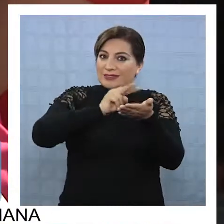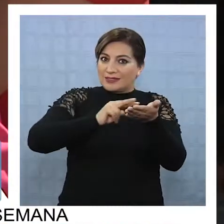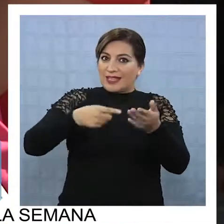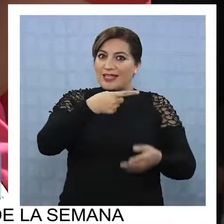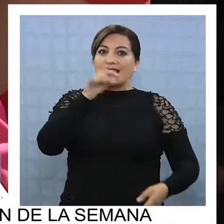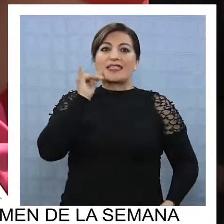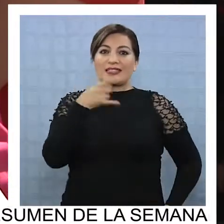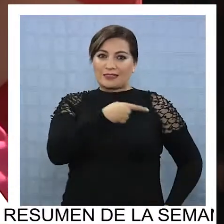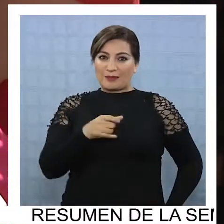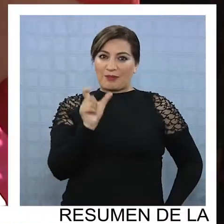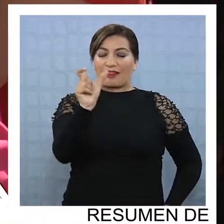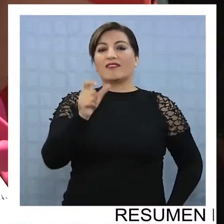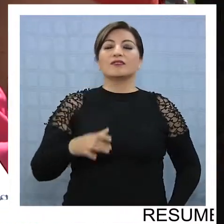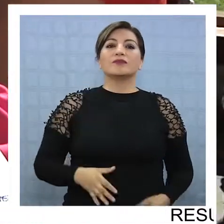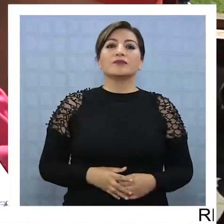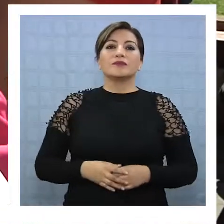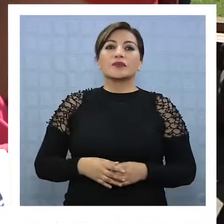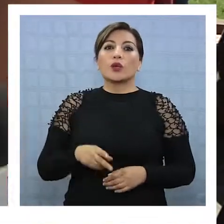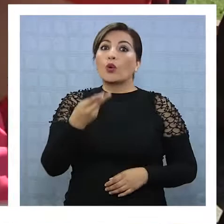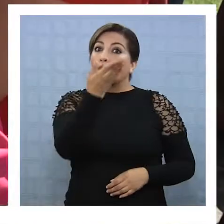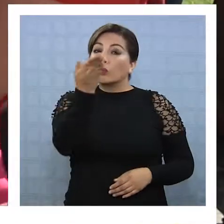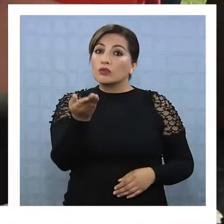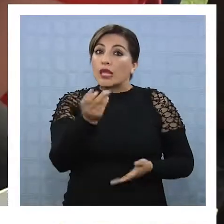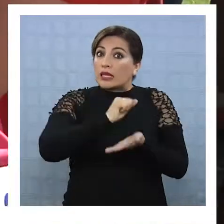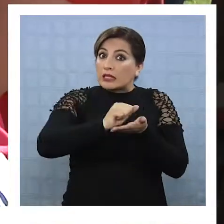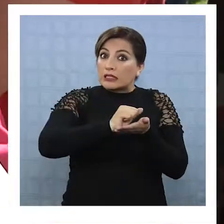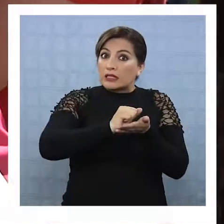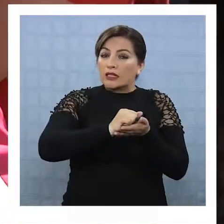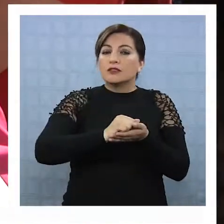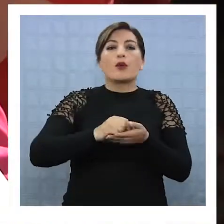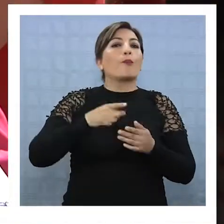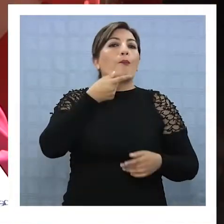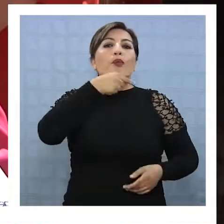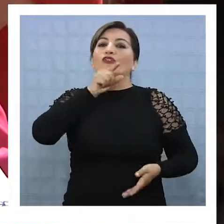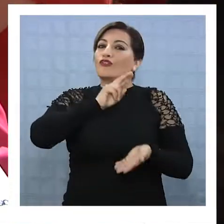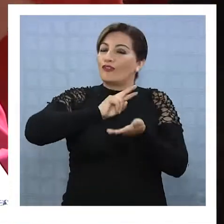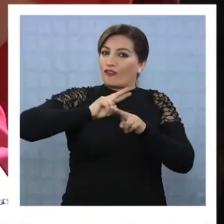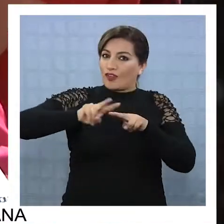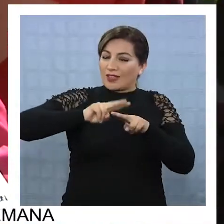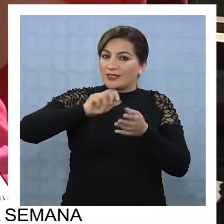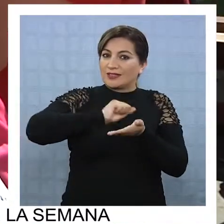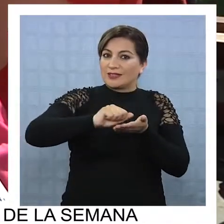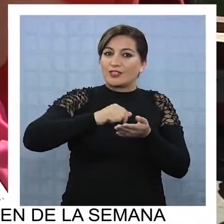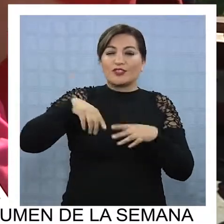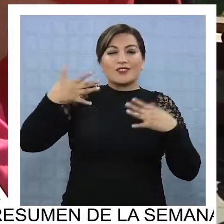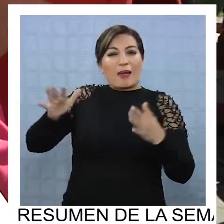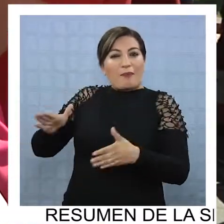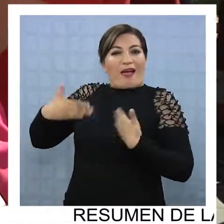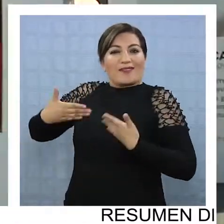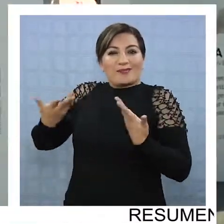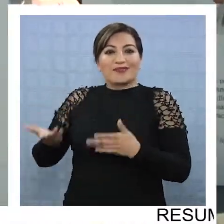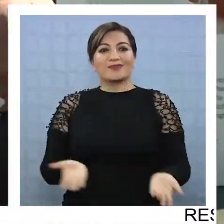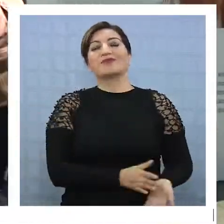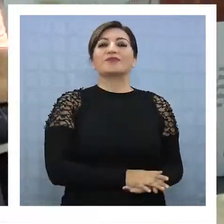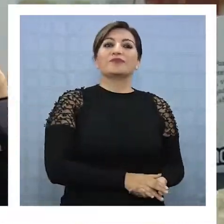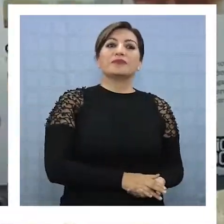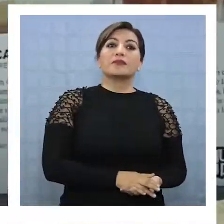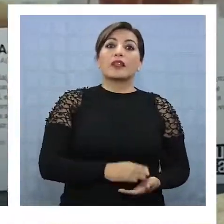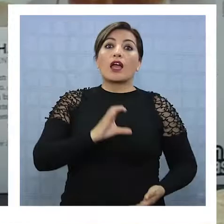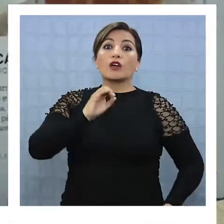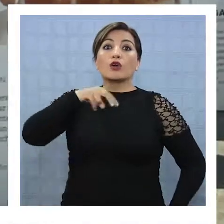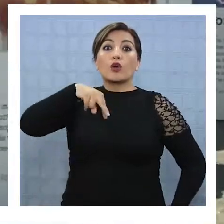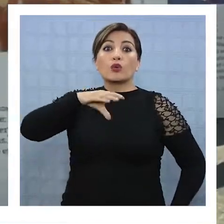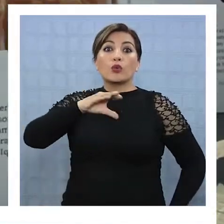lectura de las 100 palabras. ¿Y escribe también o no? No, no he escrito, pero lo voy a hacer, porque me está incentivando.